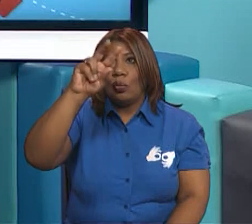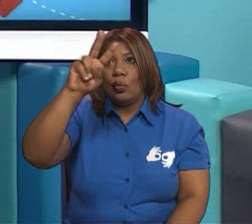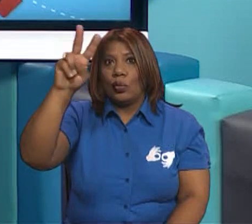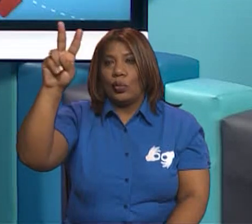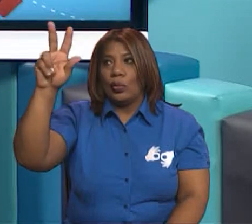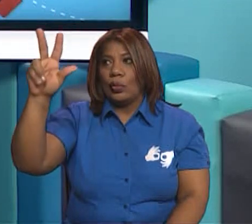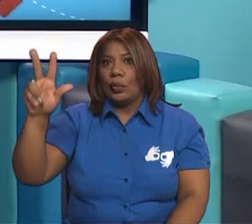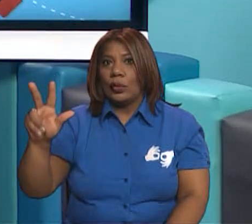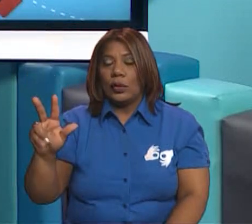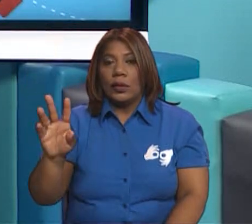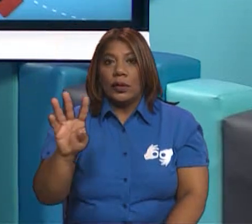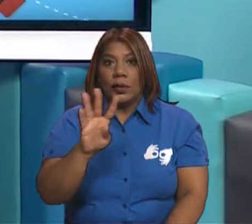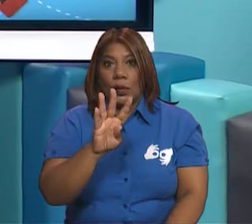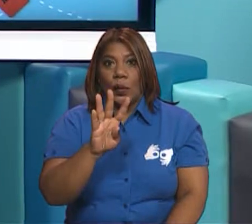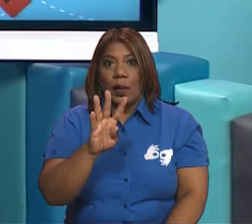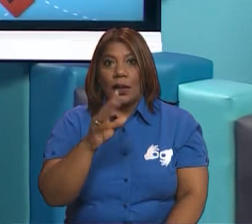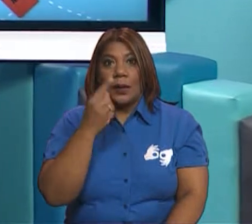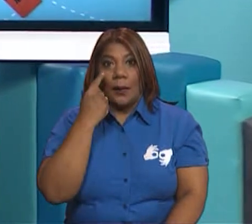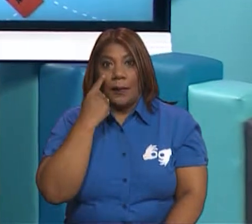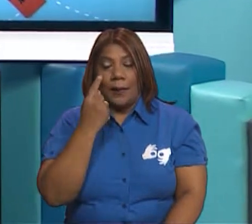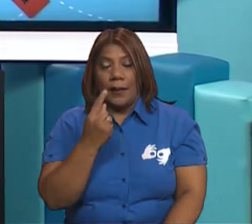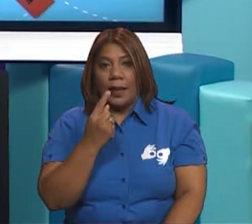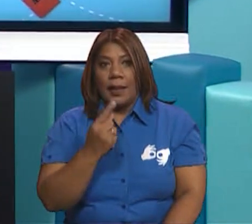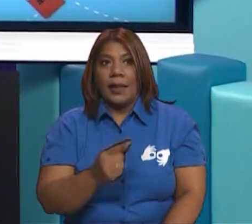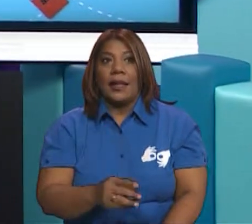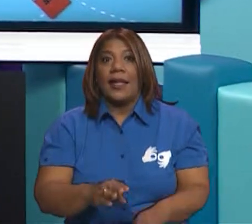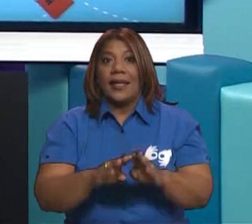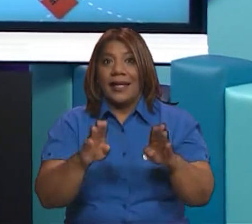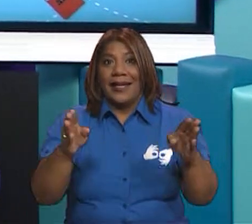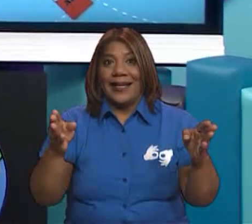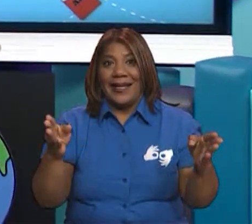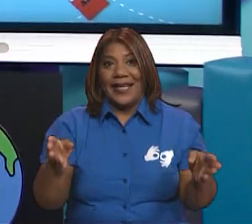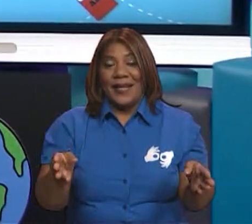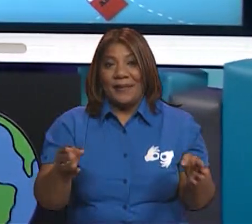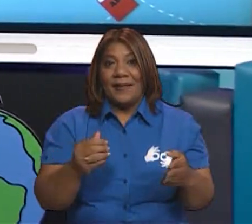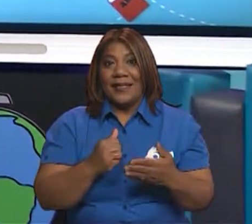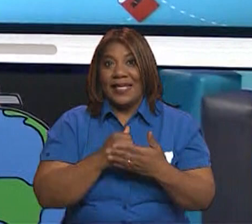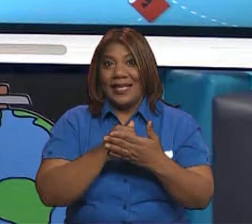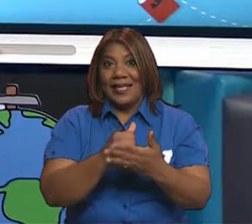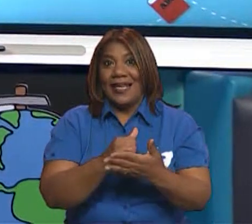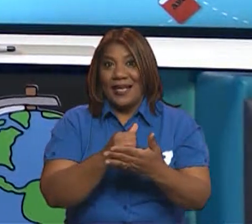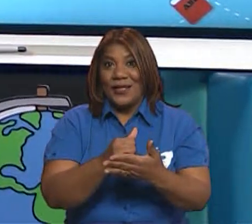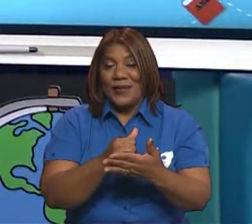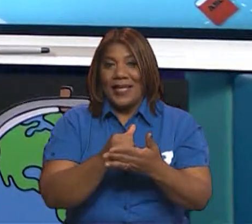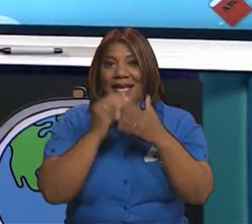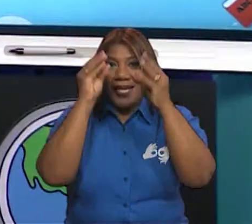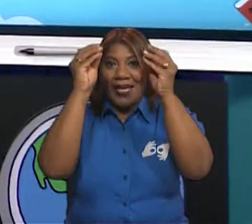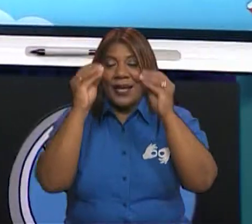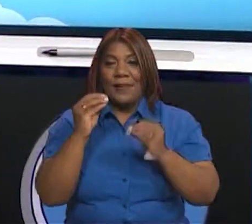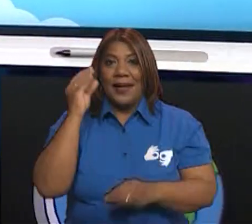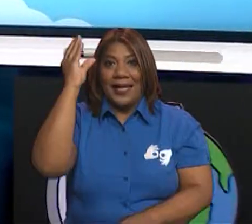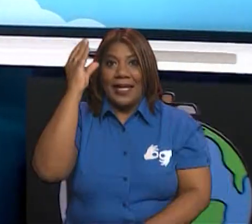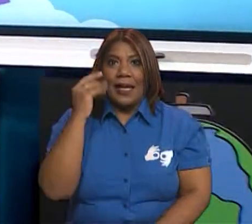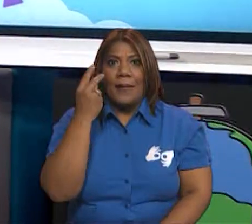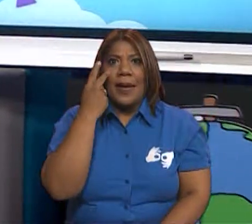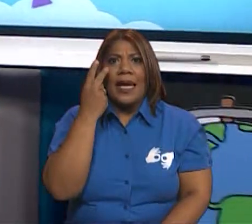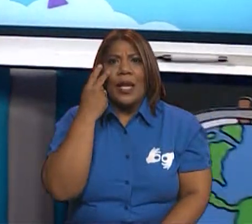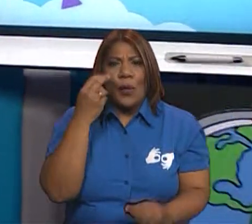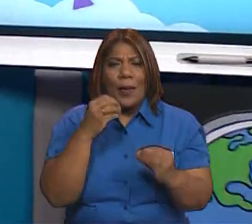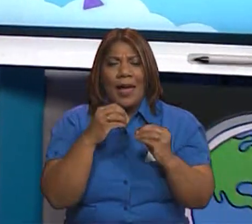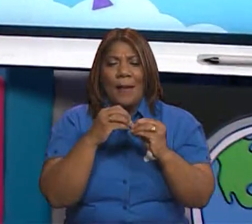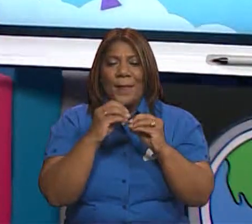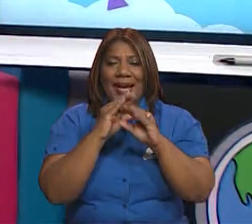lados. Acompáñenme que lo podamos ver en nuestra mesa de trabajo y poder revisar algunas de esas figuras geométricas y